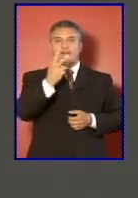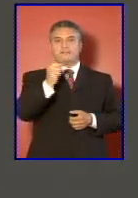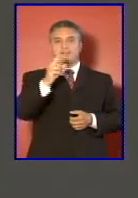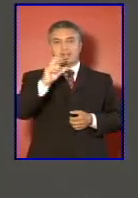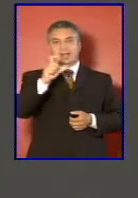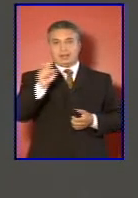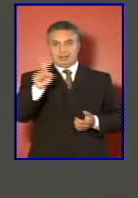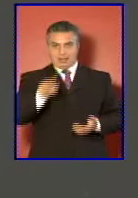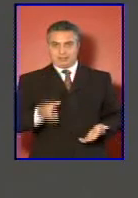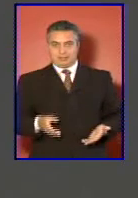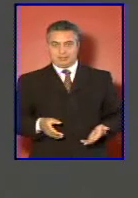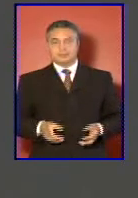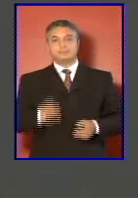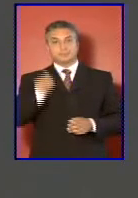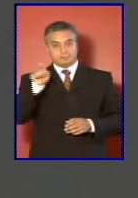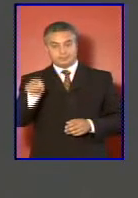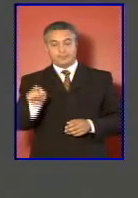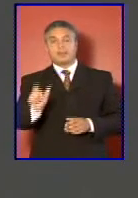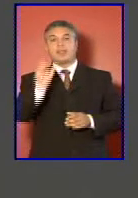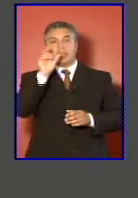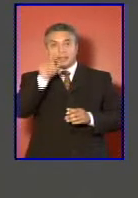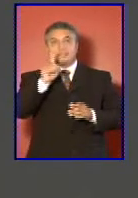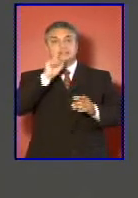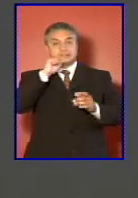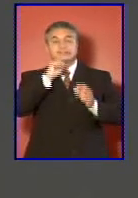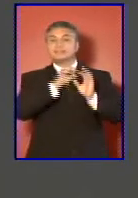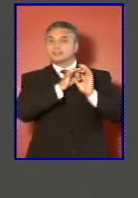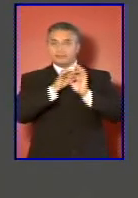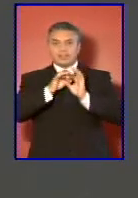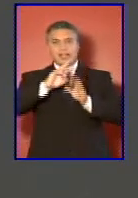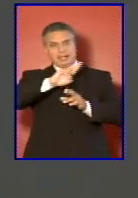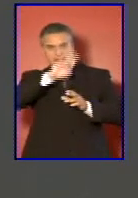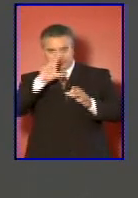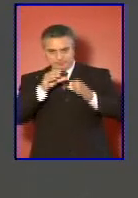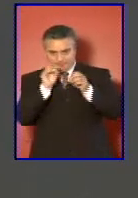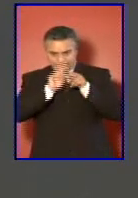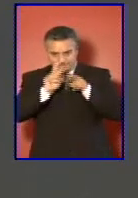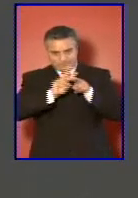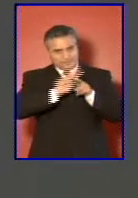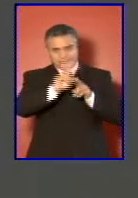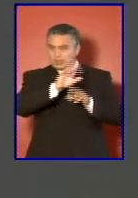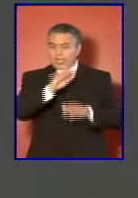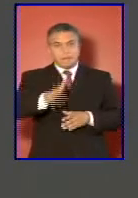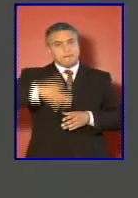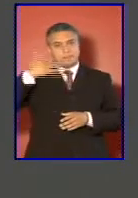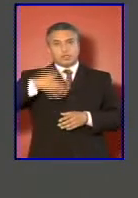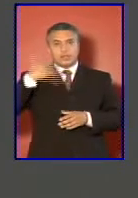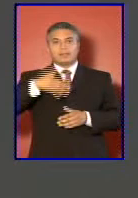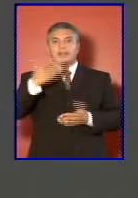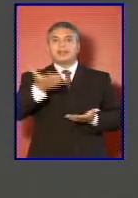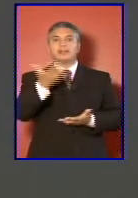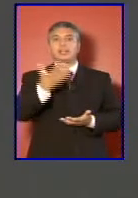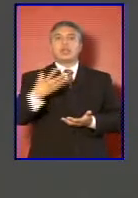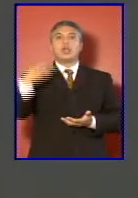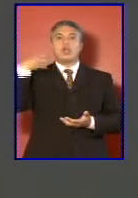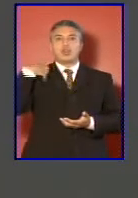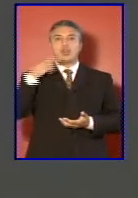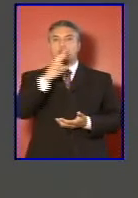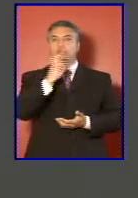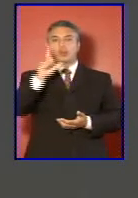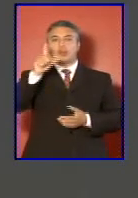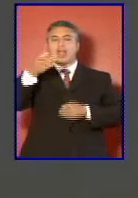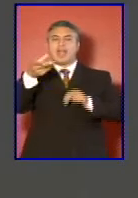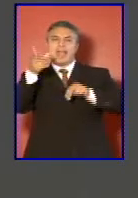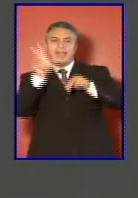Significó una definición relevante de los roles del antiguo Estado